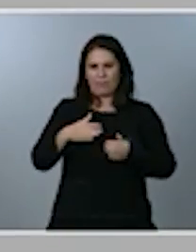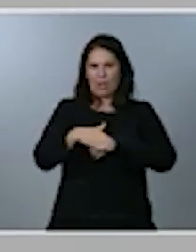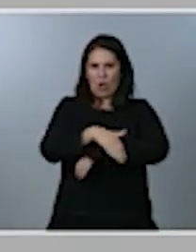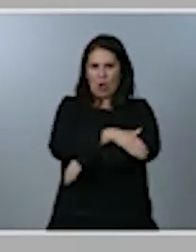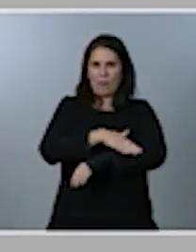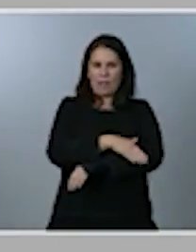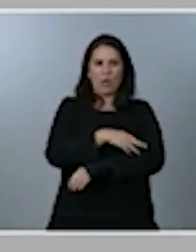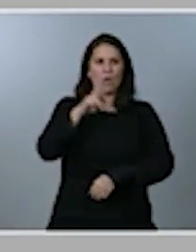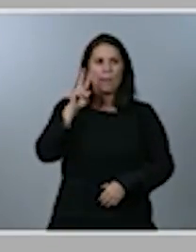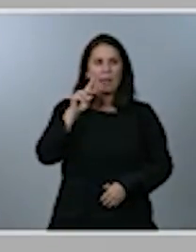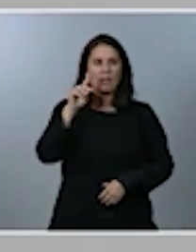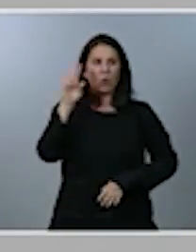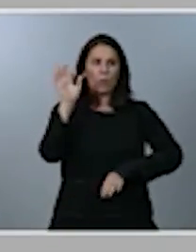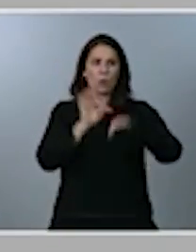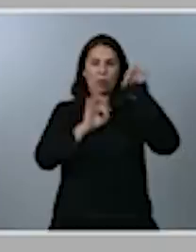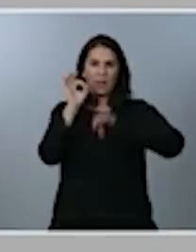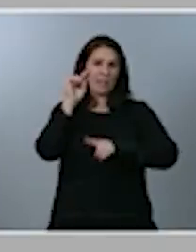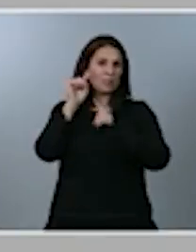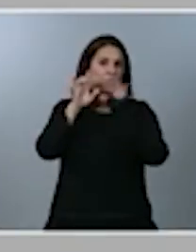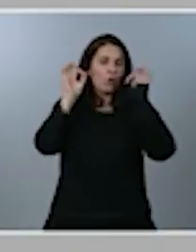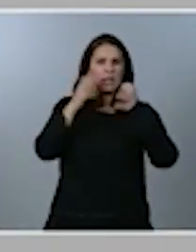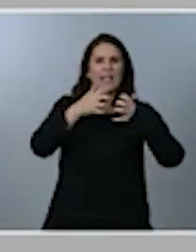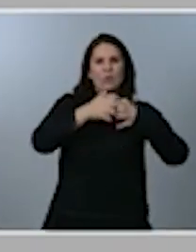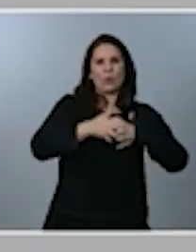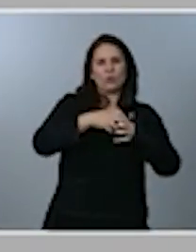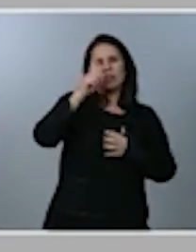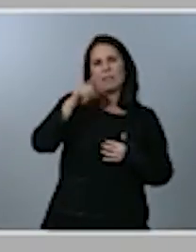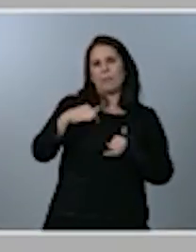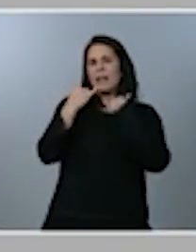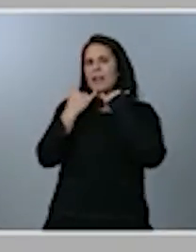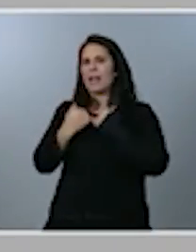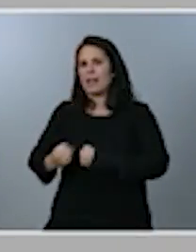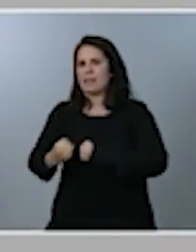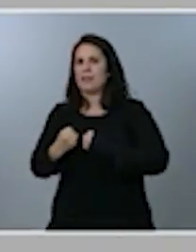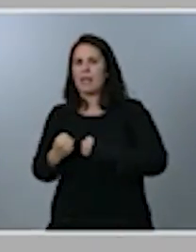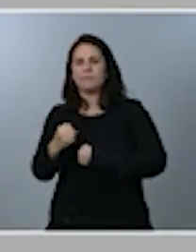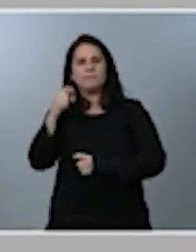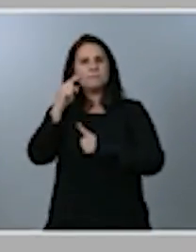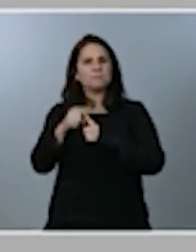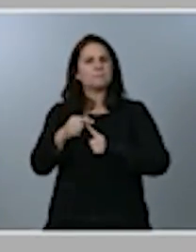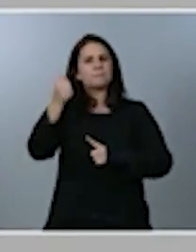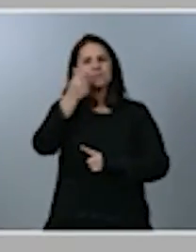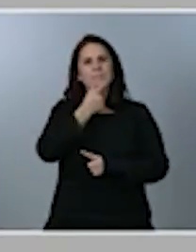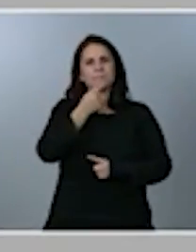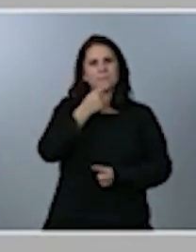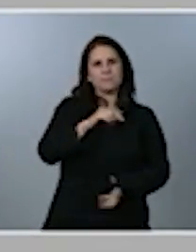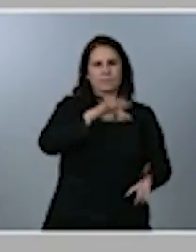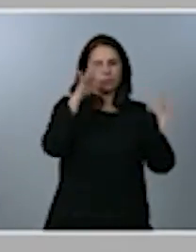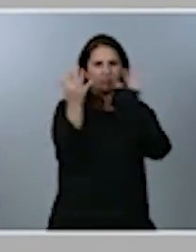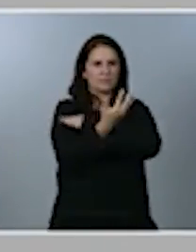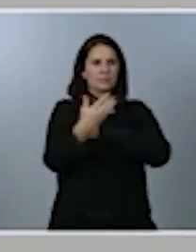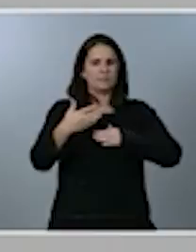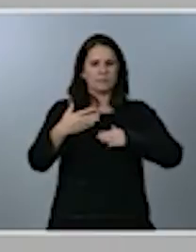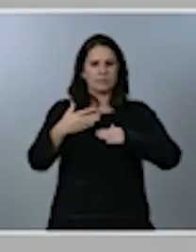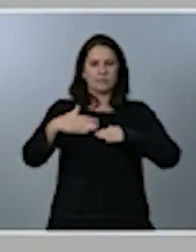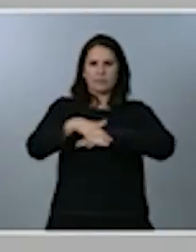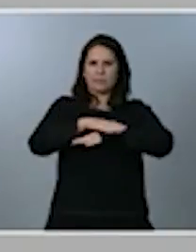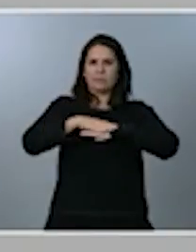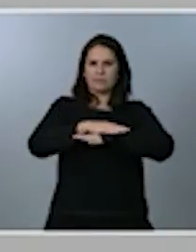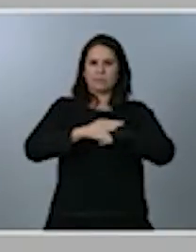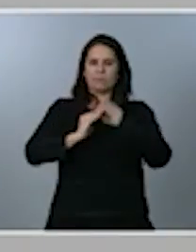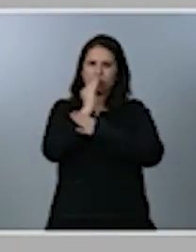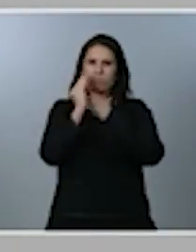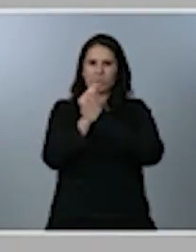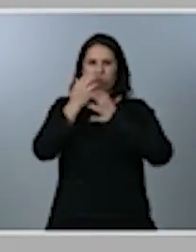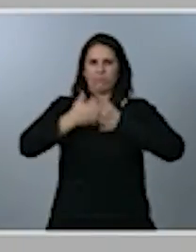europeos se van a destinar a industria y a energía para favorecer la transformación de nuestro tejido productivo. Un 17,8